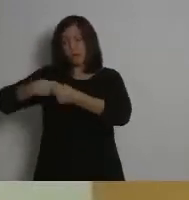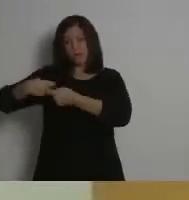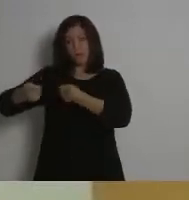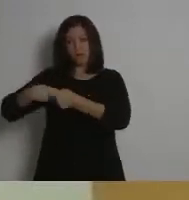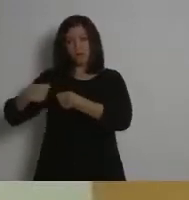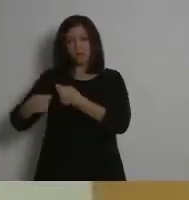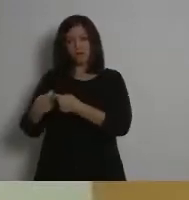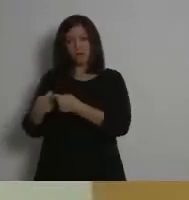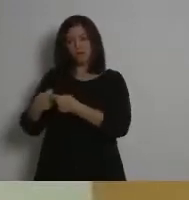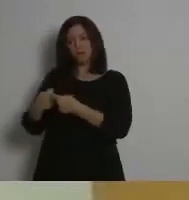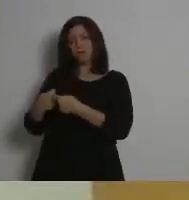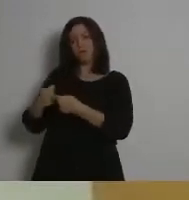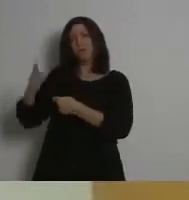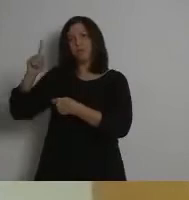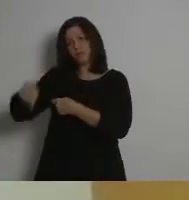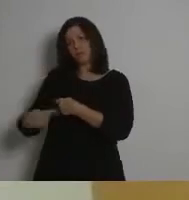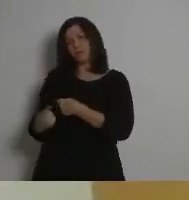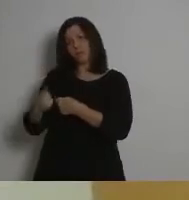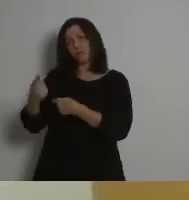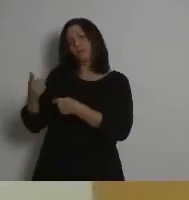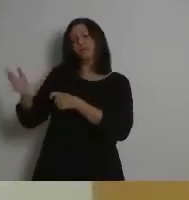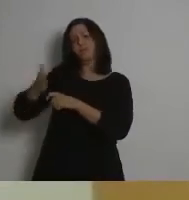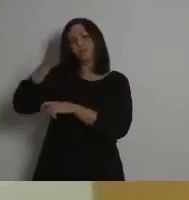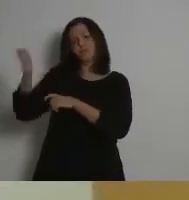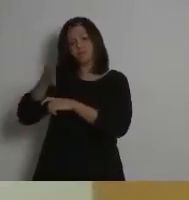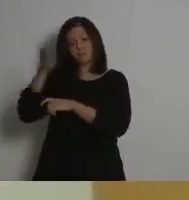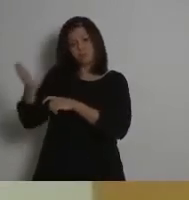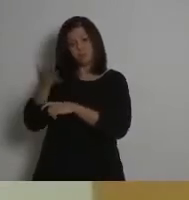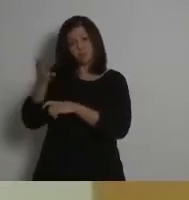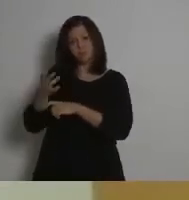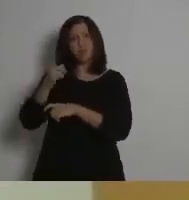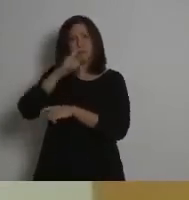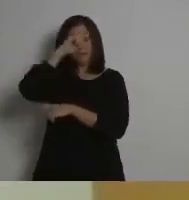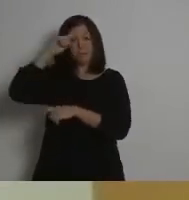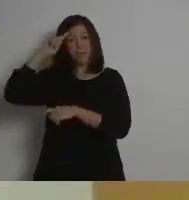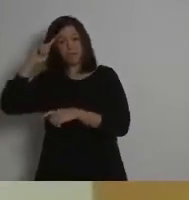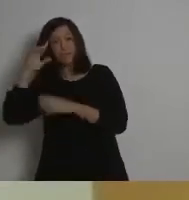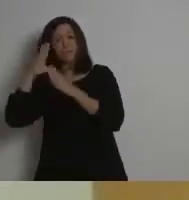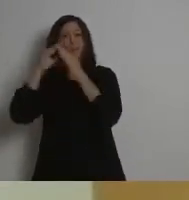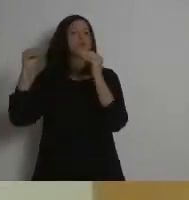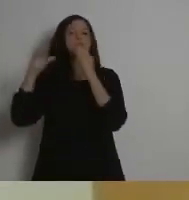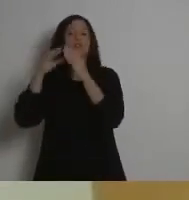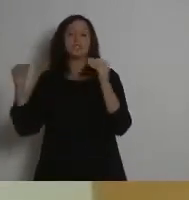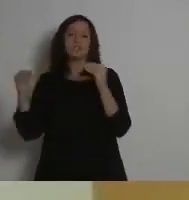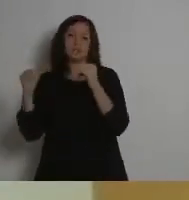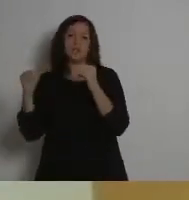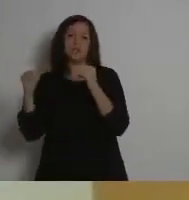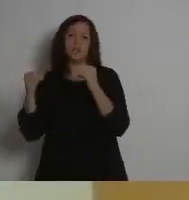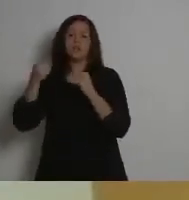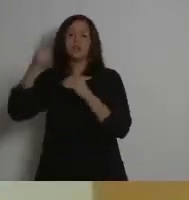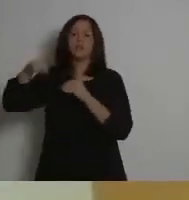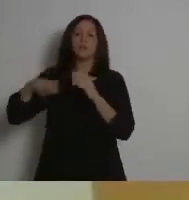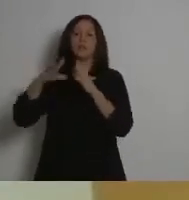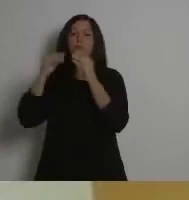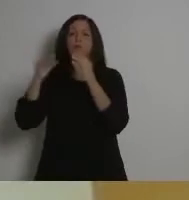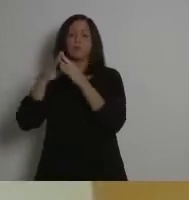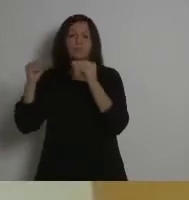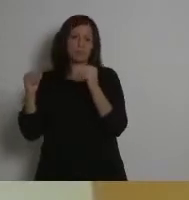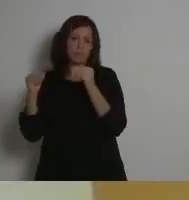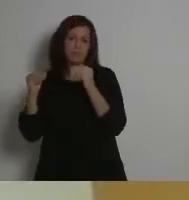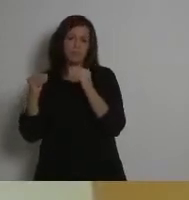Ingeniero industrial por la Politécnica de Madrid y máster en regulación del sector energético por la Universidad Pontificia Comillas.